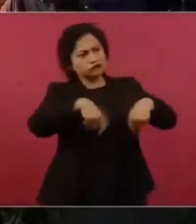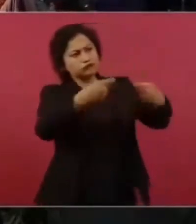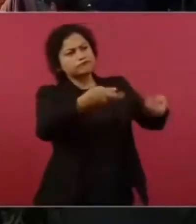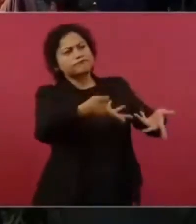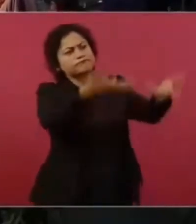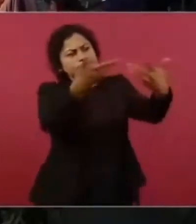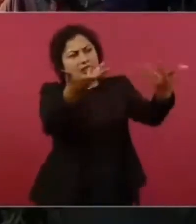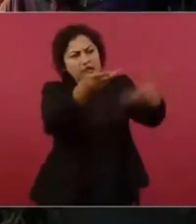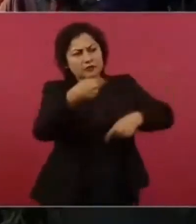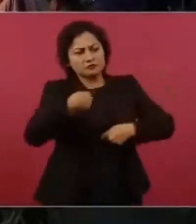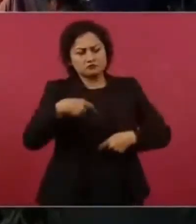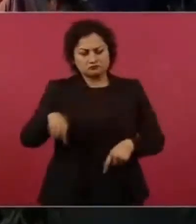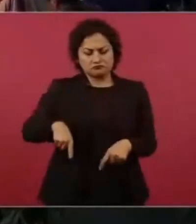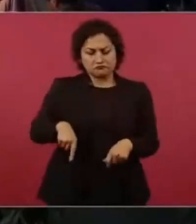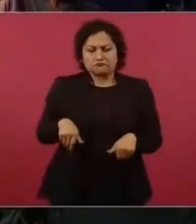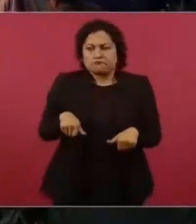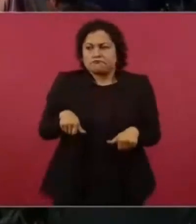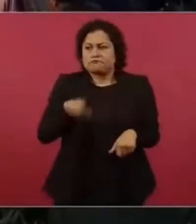Y bueno.